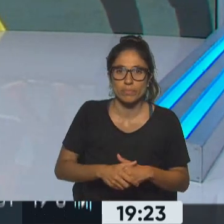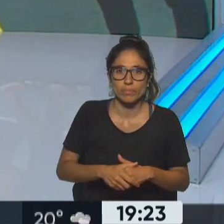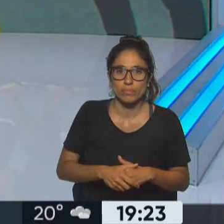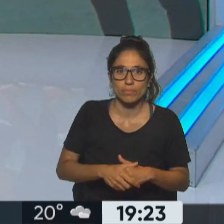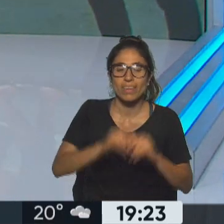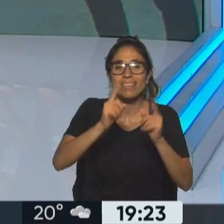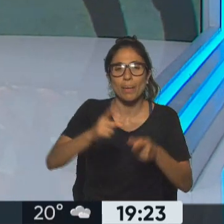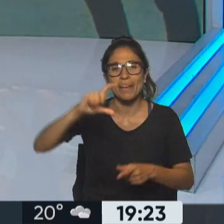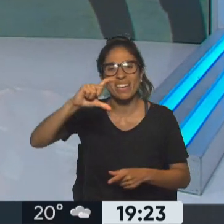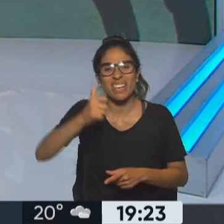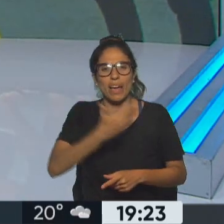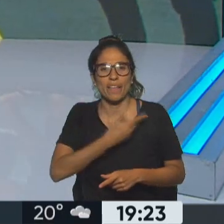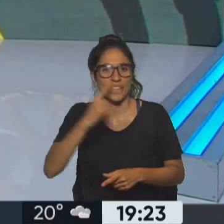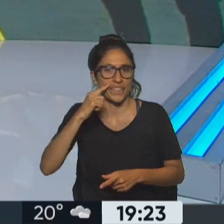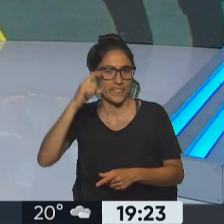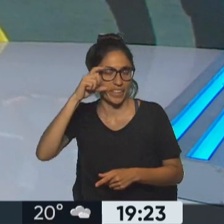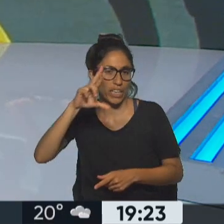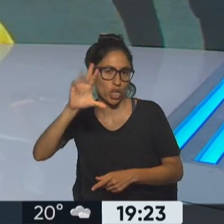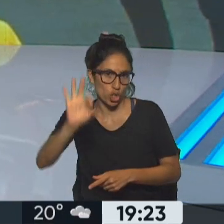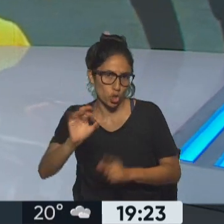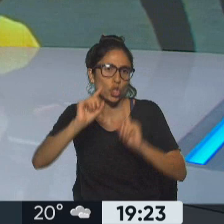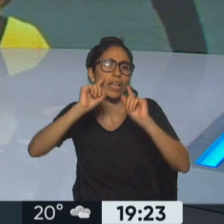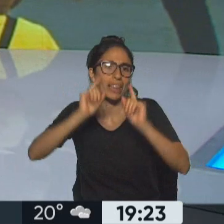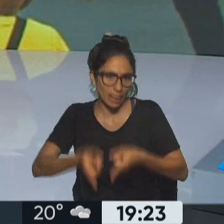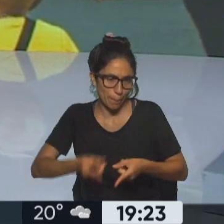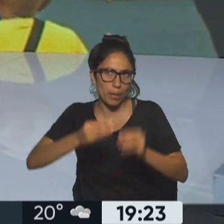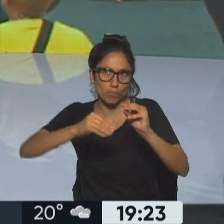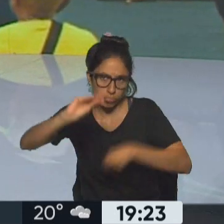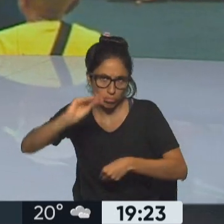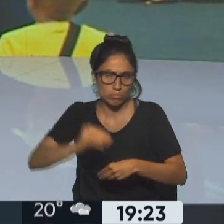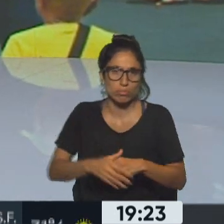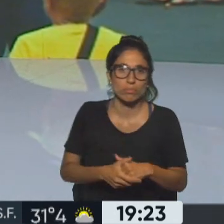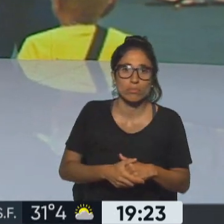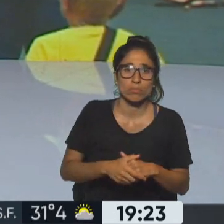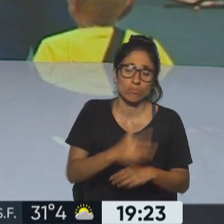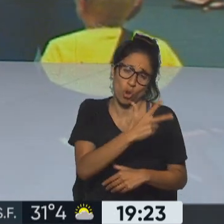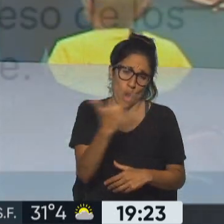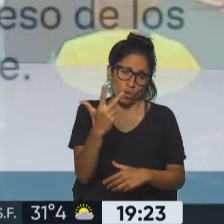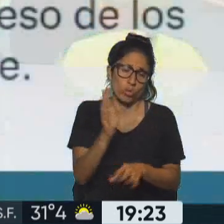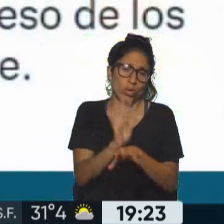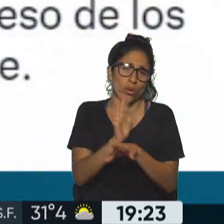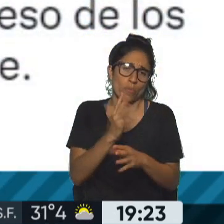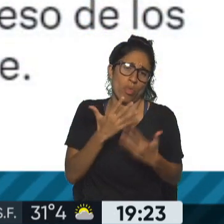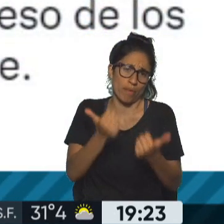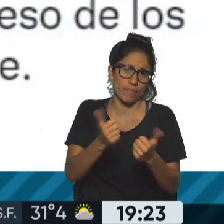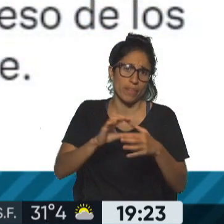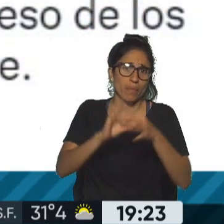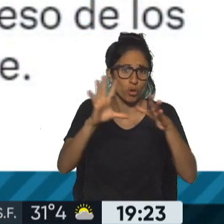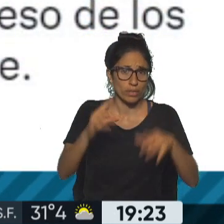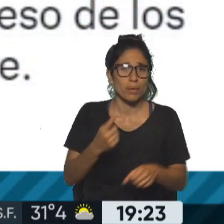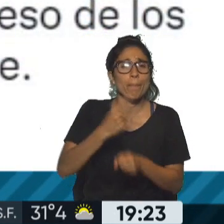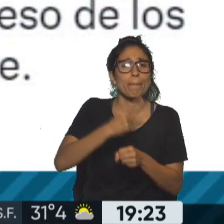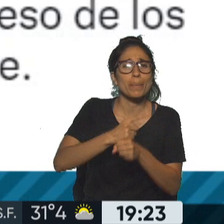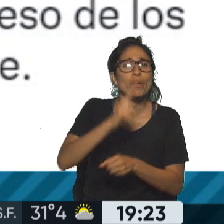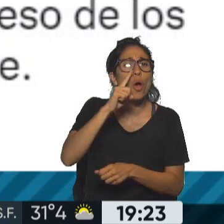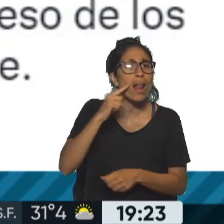Santiago Cafiero el canciller a propósito de esto el denominador común es la defensa de la democracia por supuesto vamos a empezar con el tweet del presidente de la